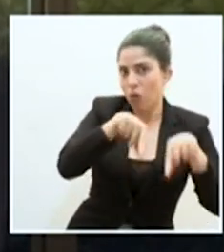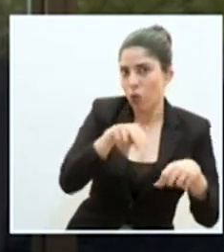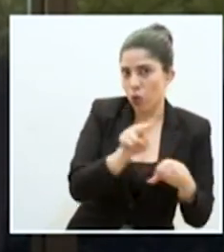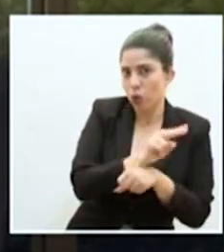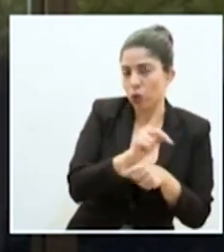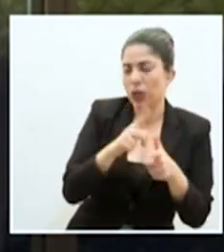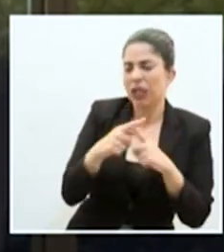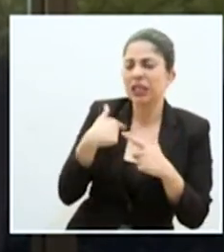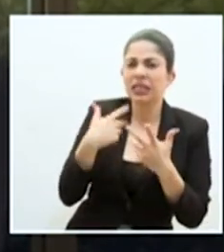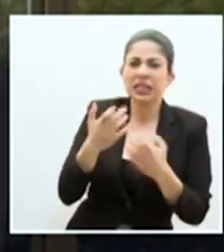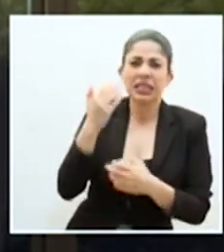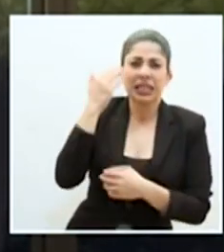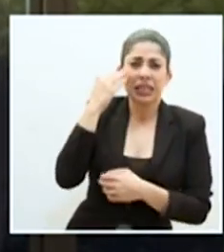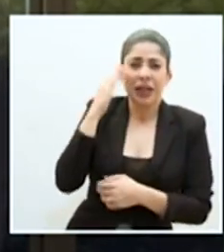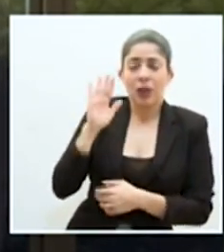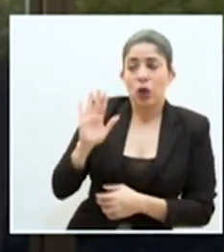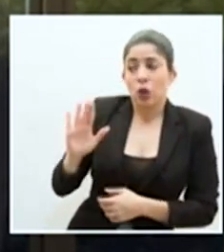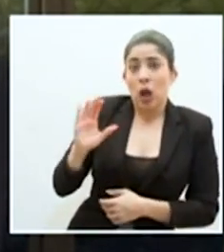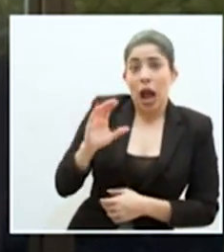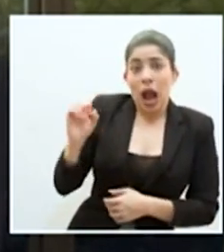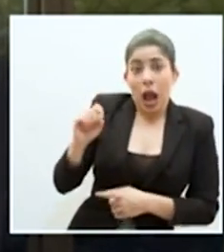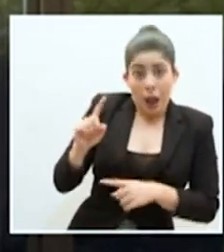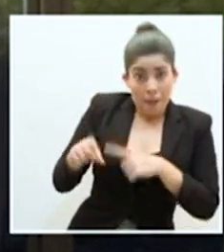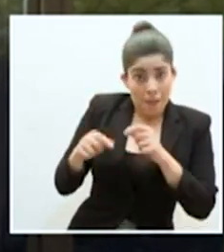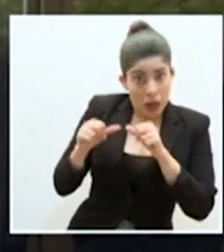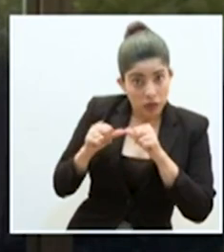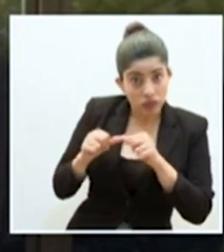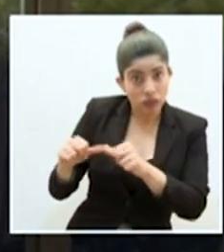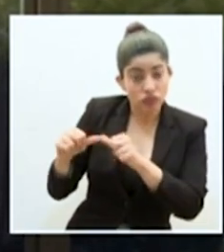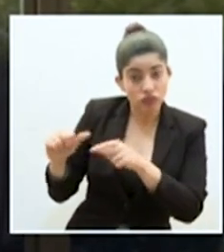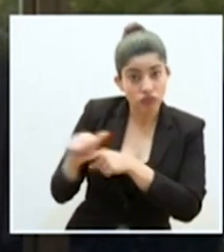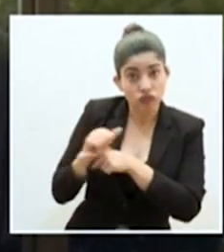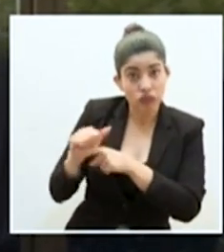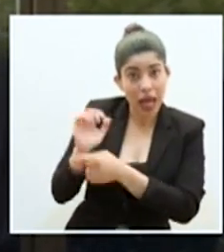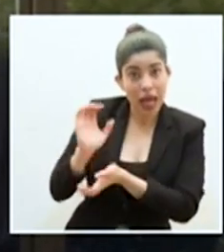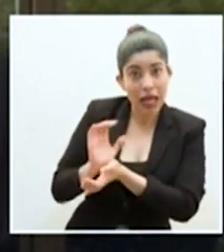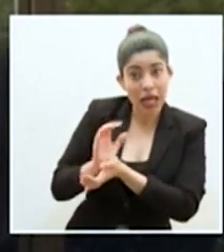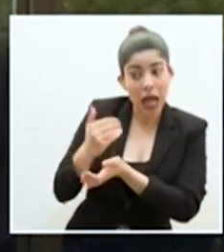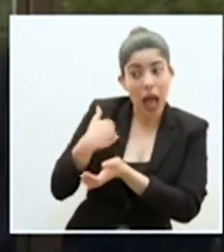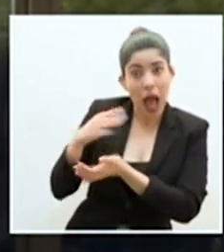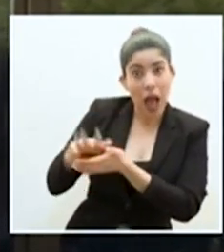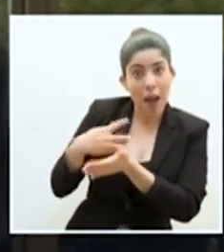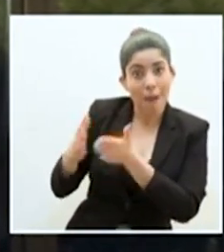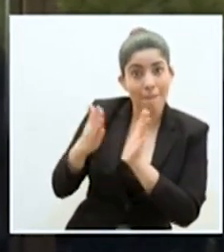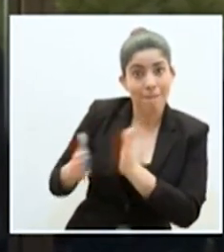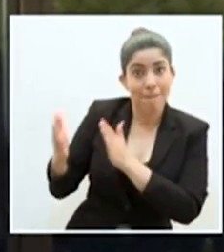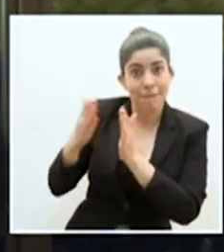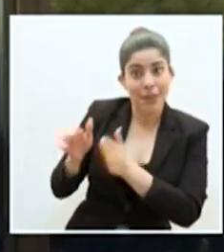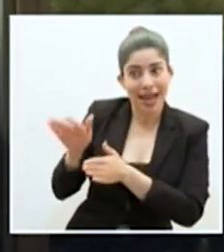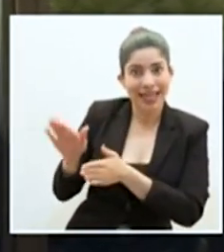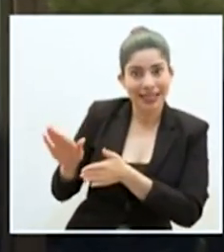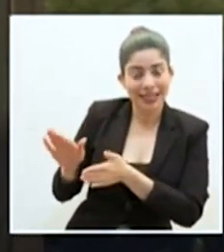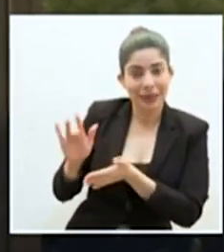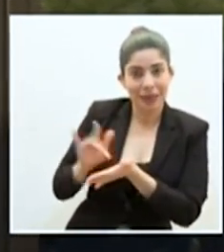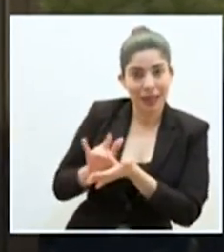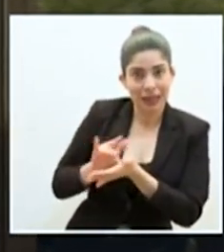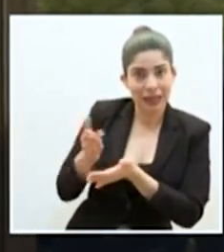también saber si la caja, digamos, va a continuar con los ensayos clínicos que tenía programados con este fármaco.